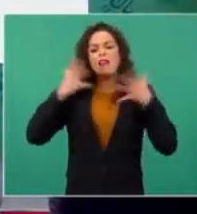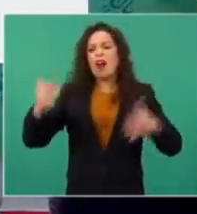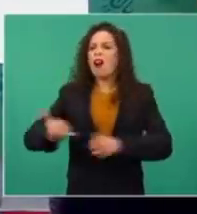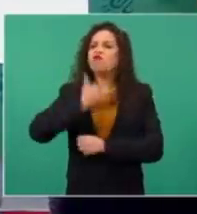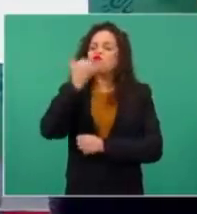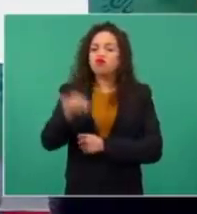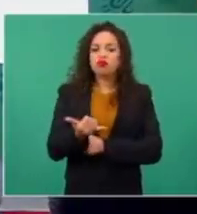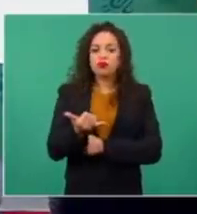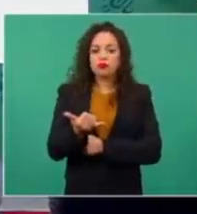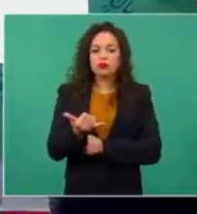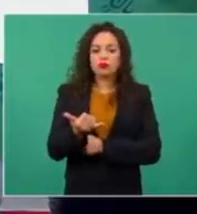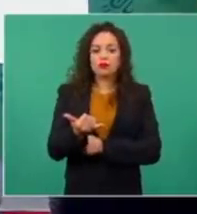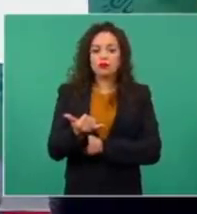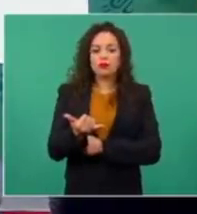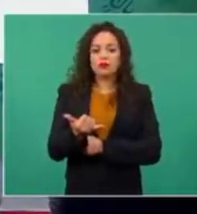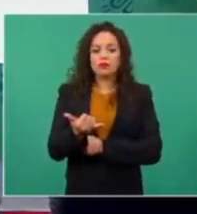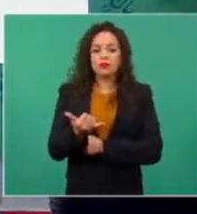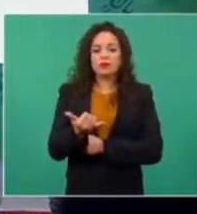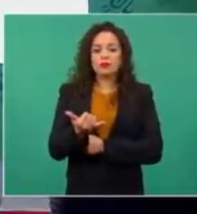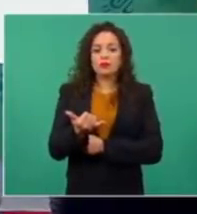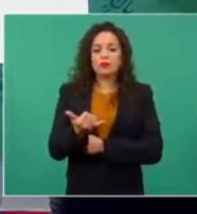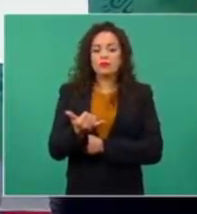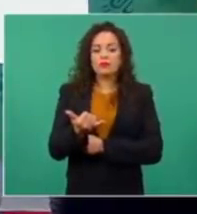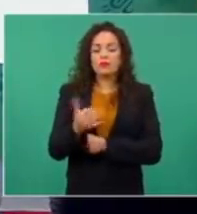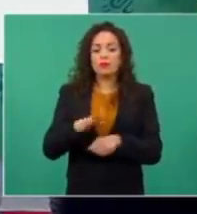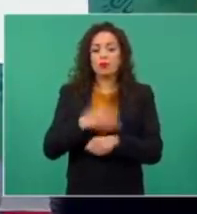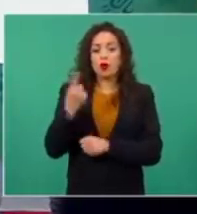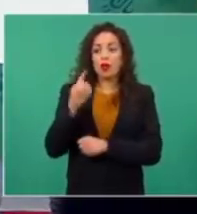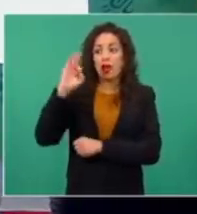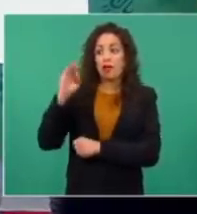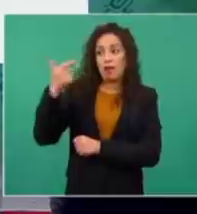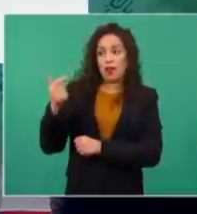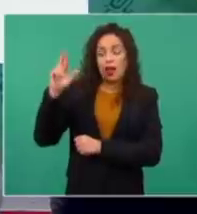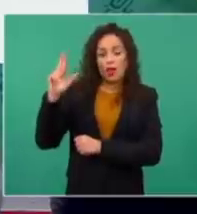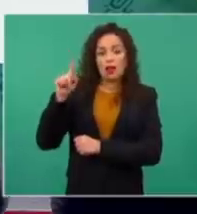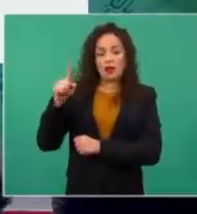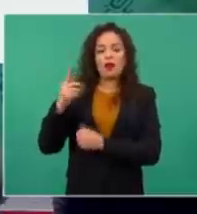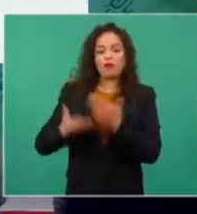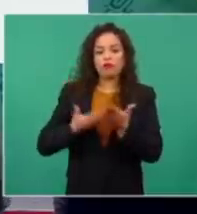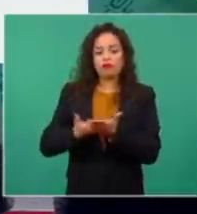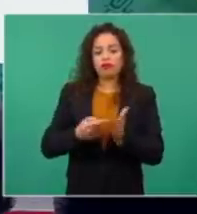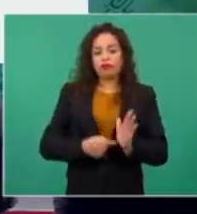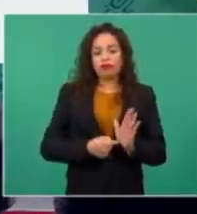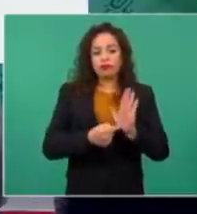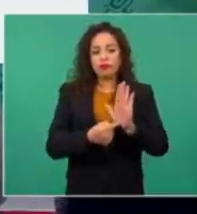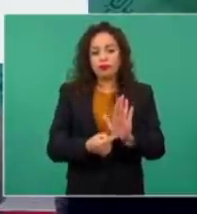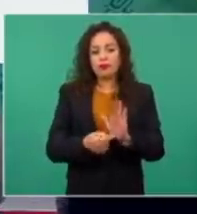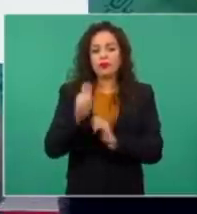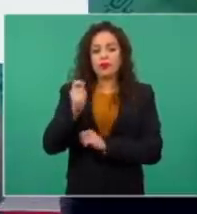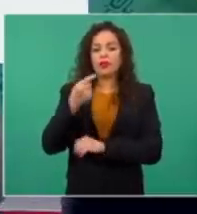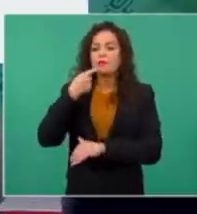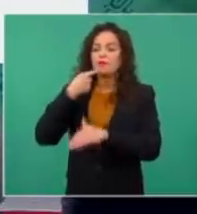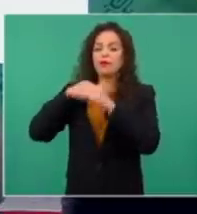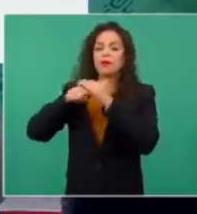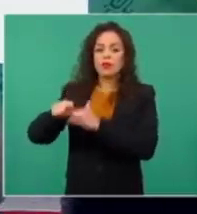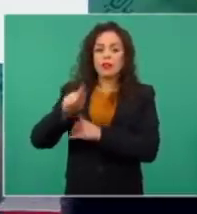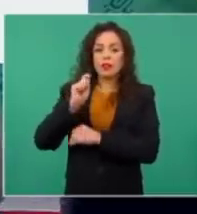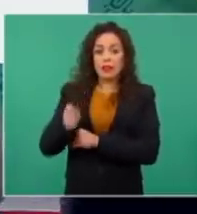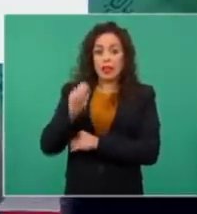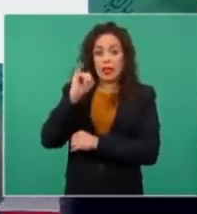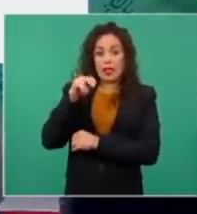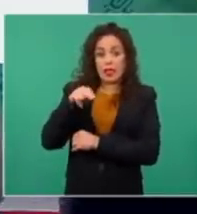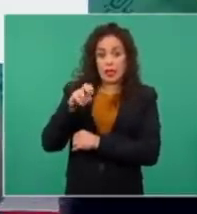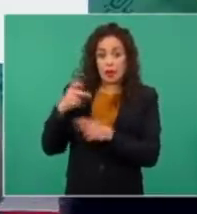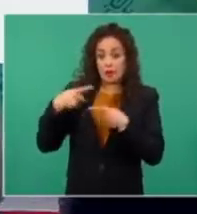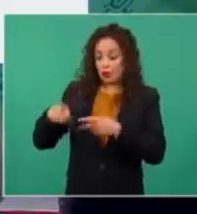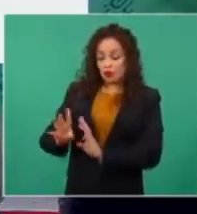al presentar ante la Fiscalía General de la República una denuncia contra consejeros del INE,